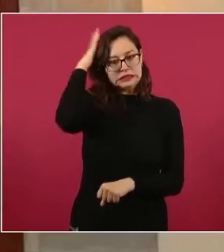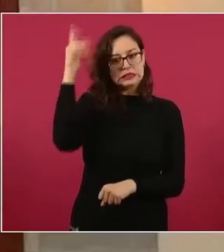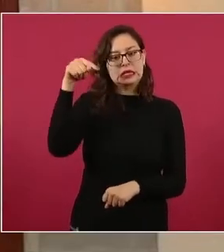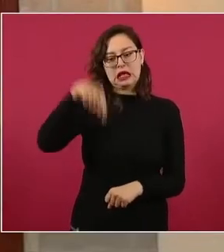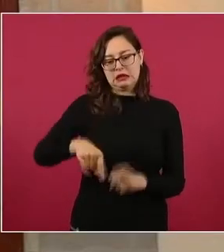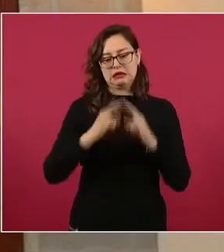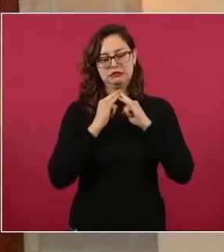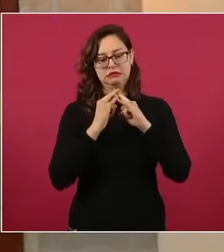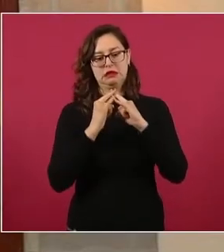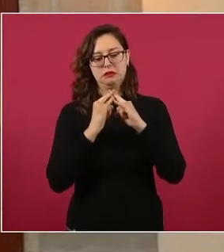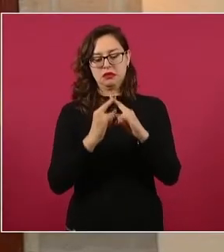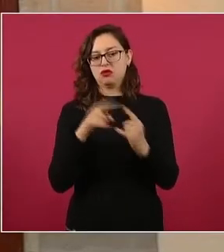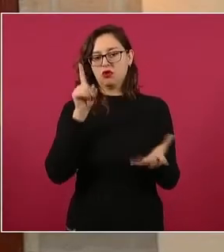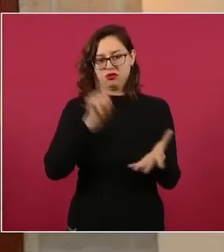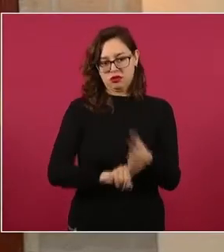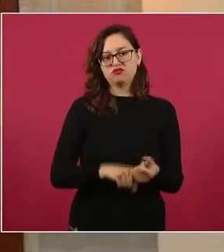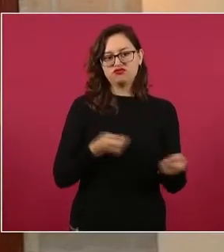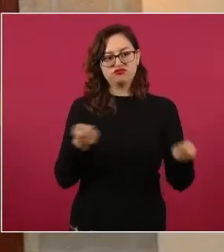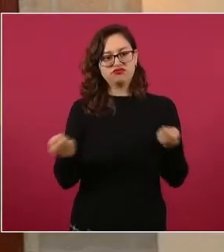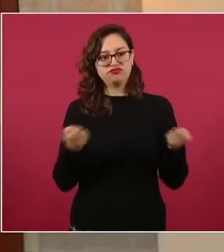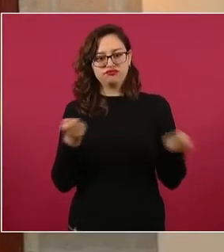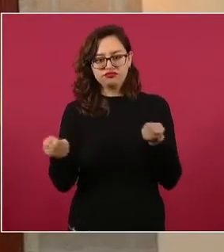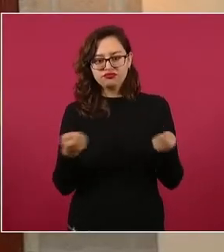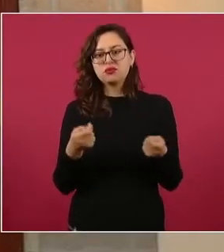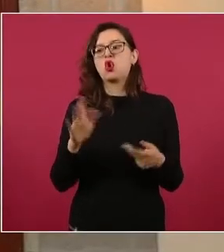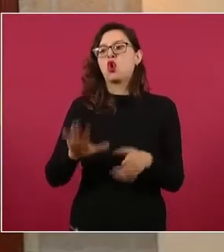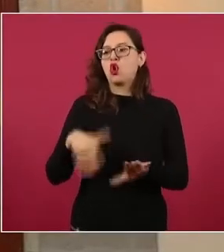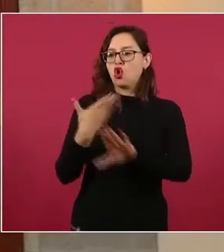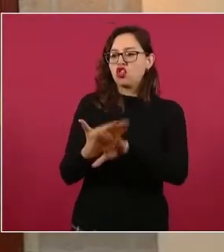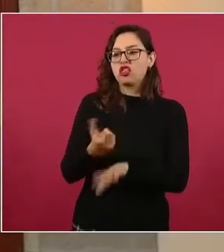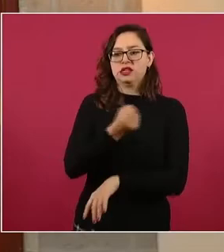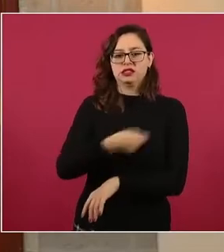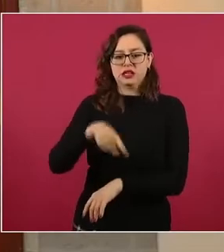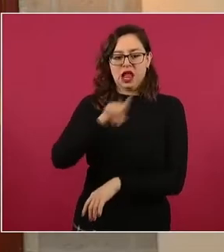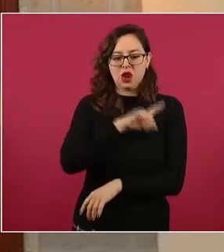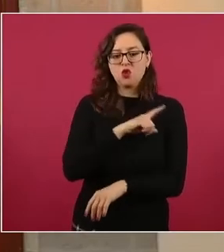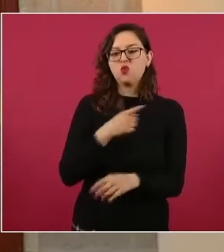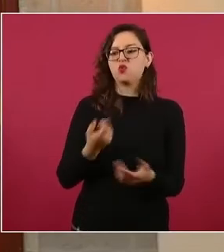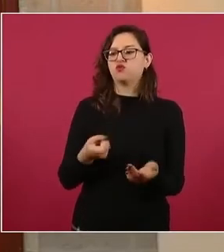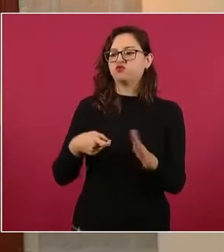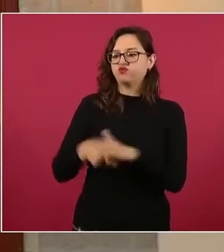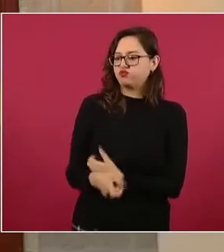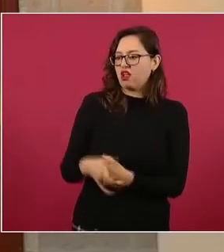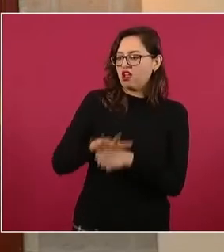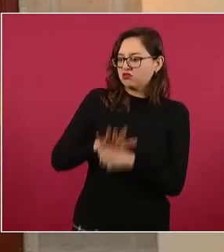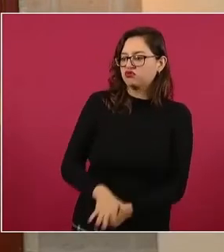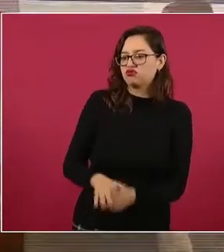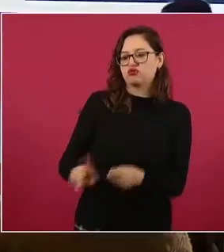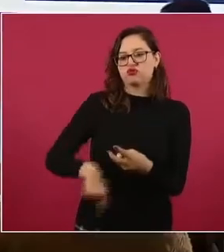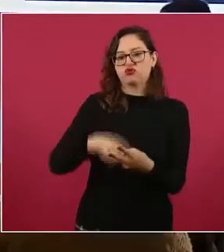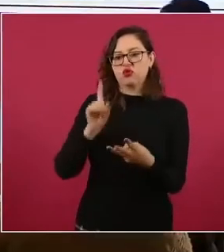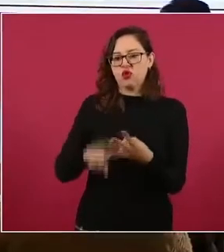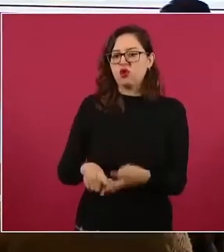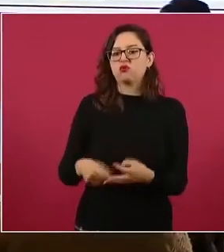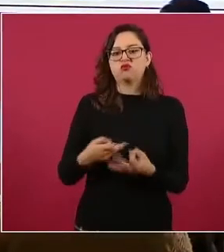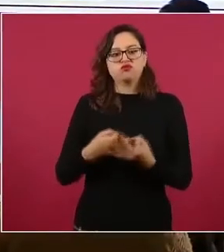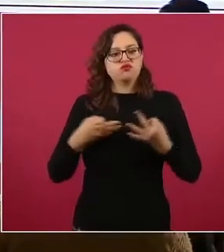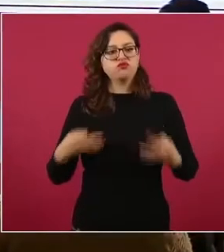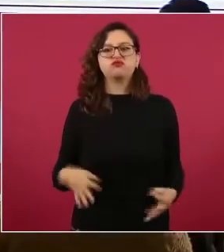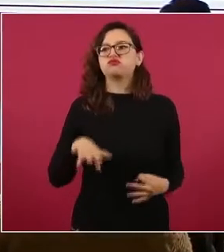contra la salud, extorsiones, homicidios e invasión de predios. Ya está esta sentencia. Siguiente.